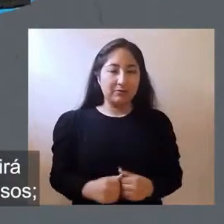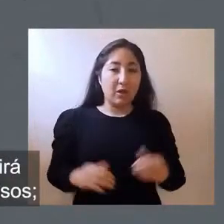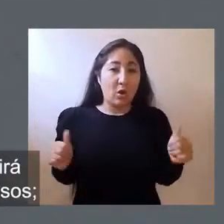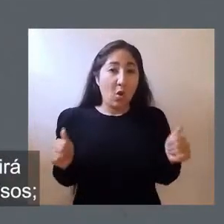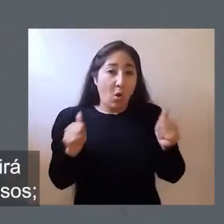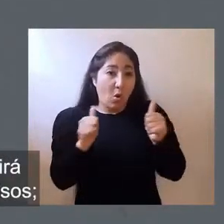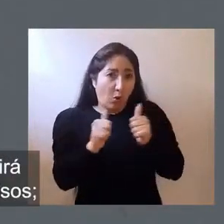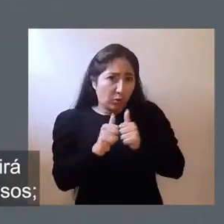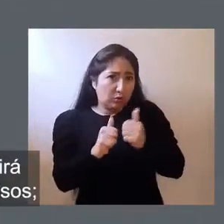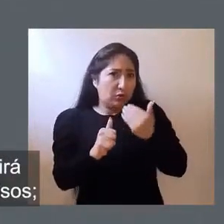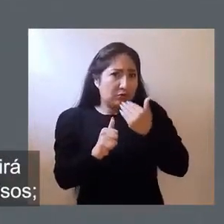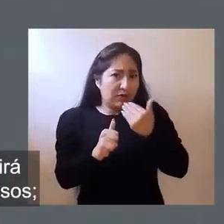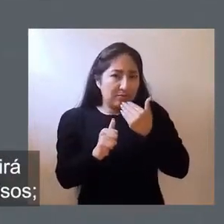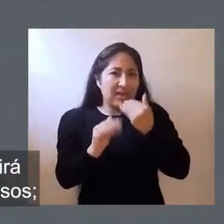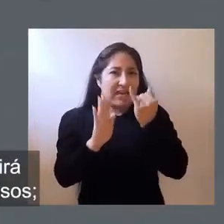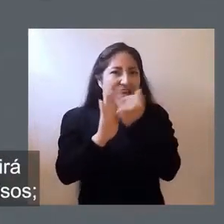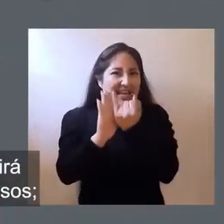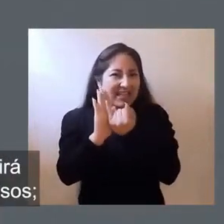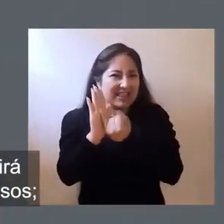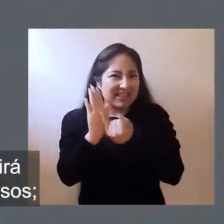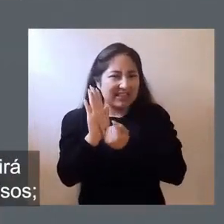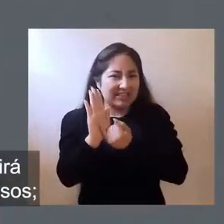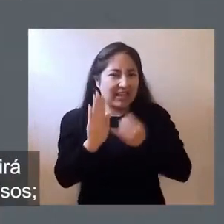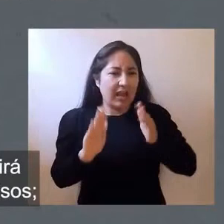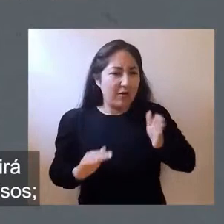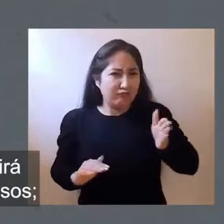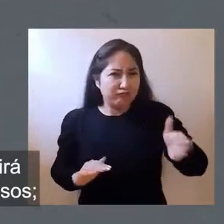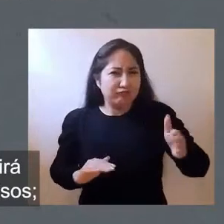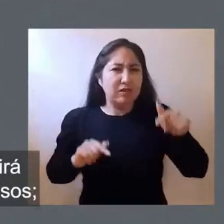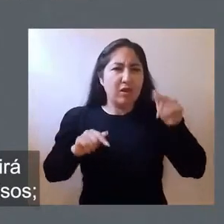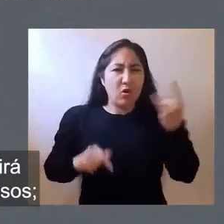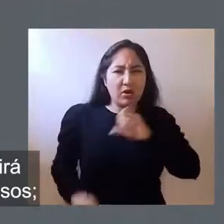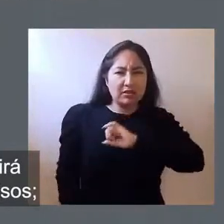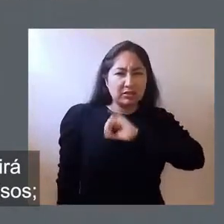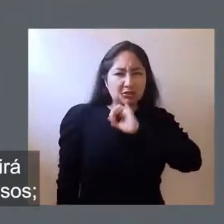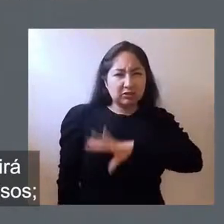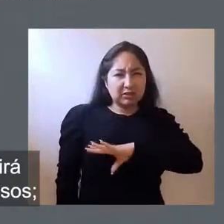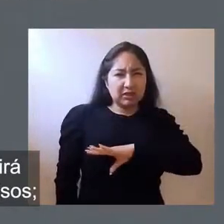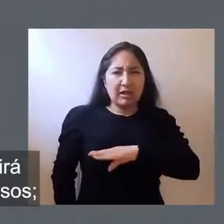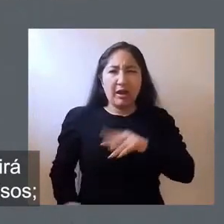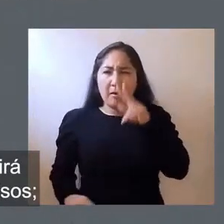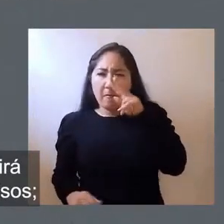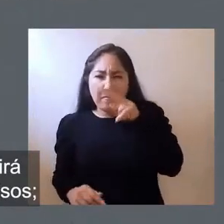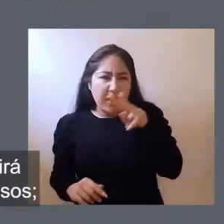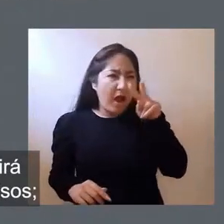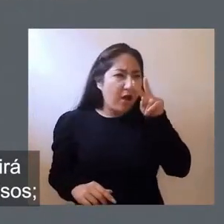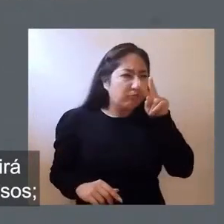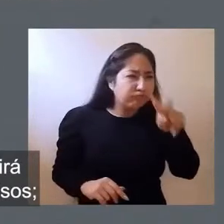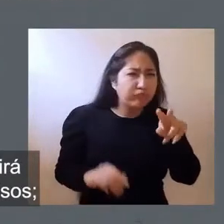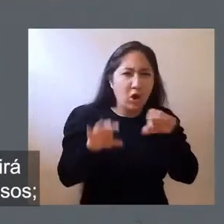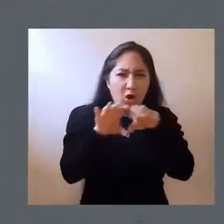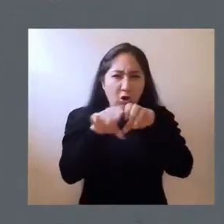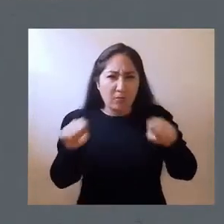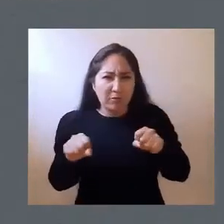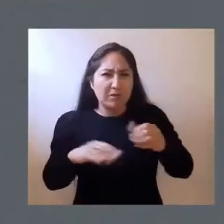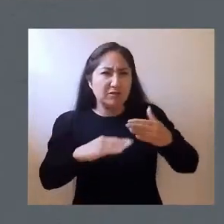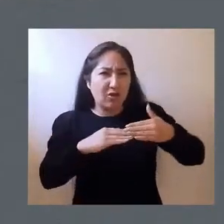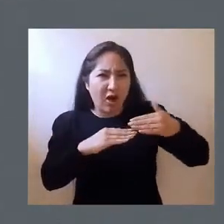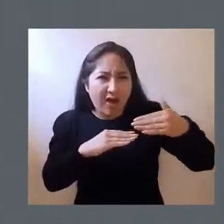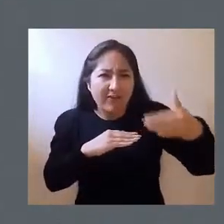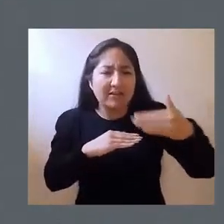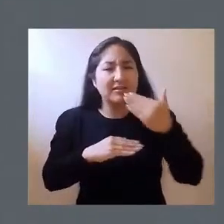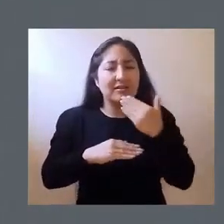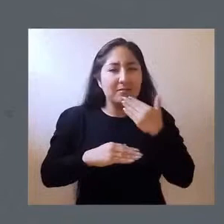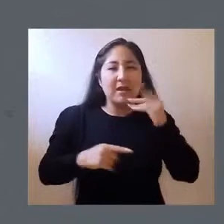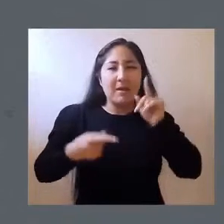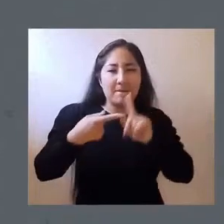Junto con esto, el Índice de Sostenibilidad USACH medirá los avances y niveles de cumplimiento en los compromisos, así como la